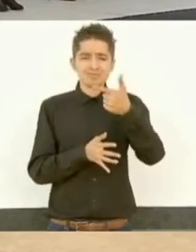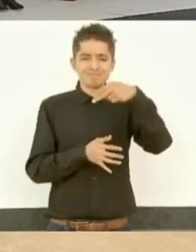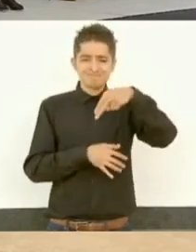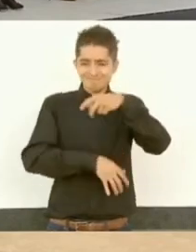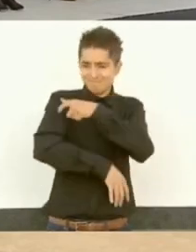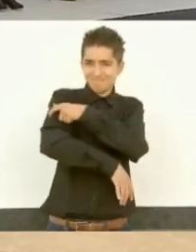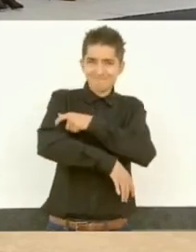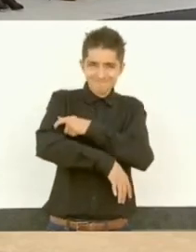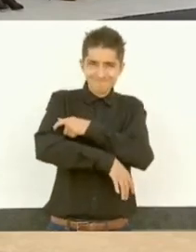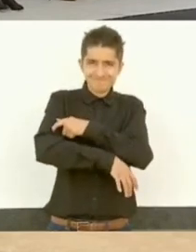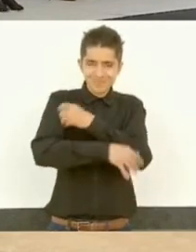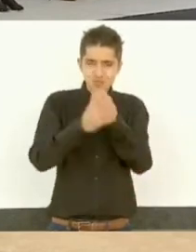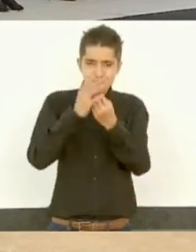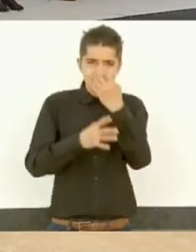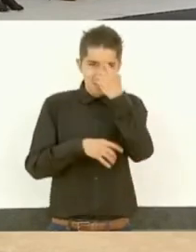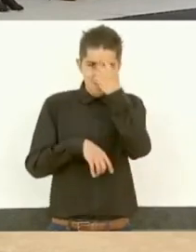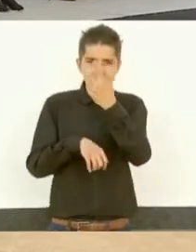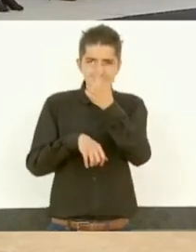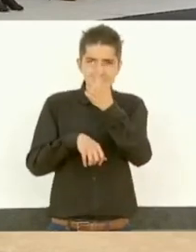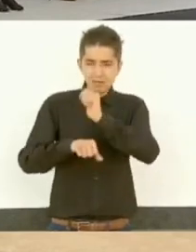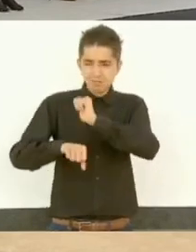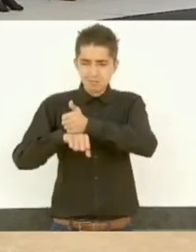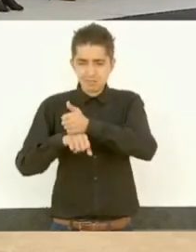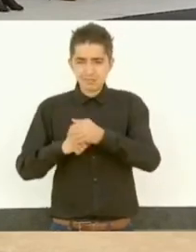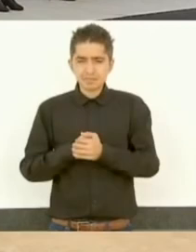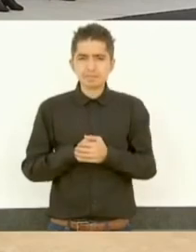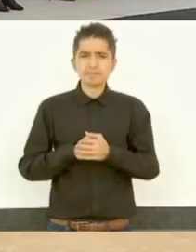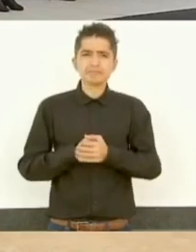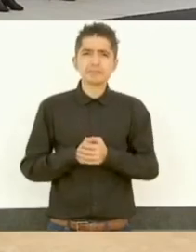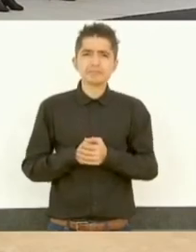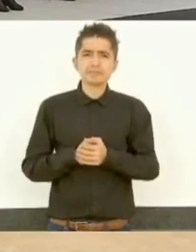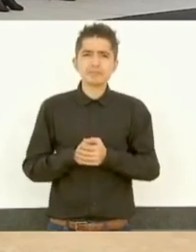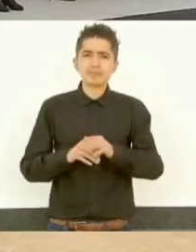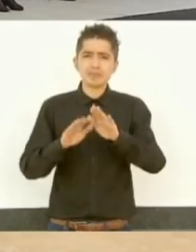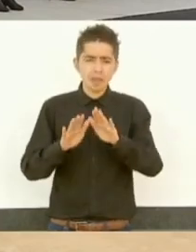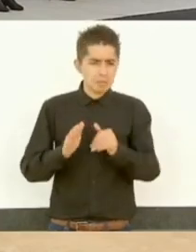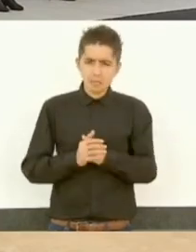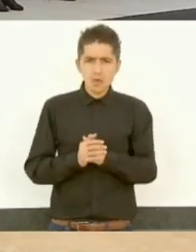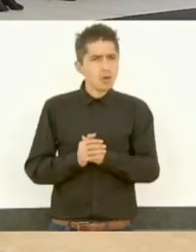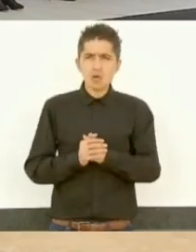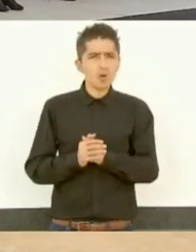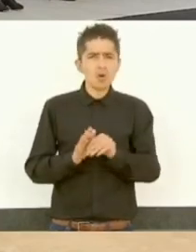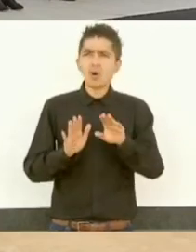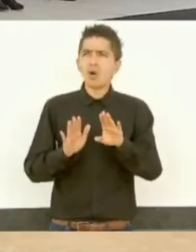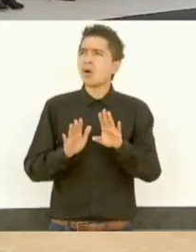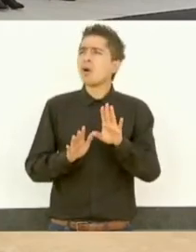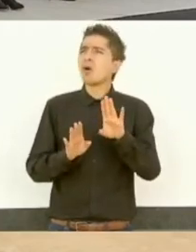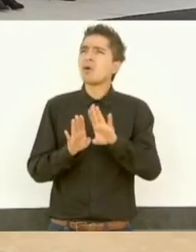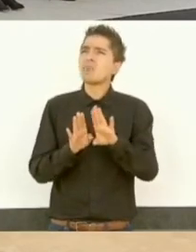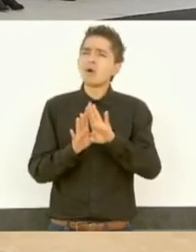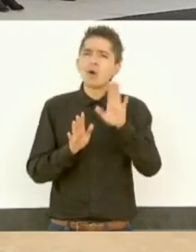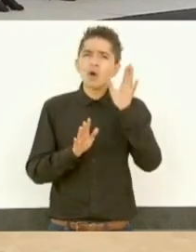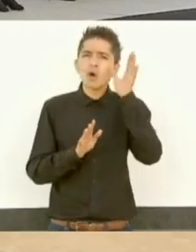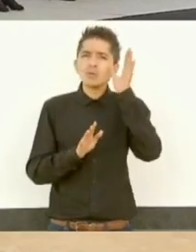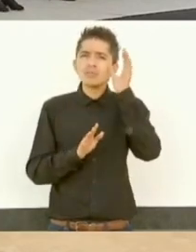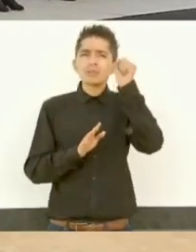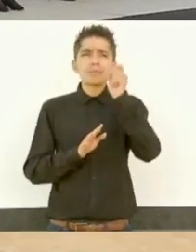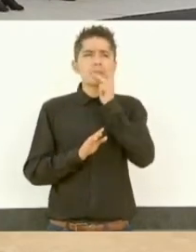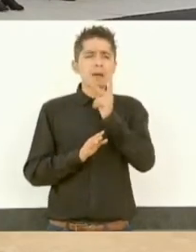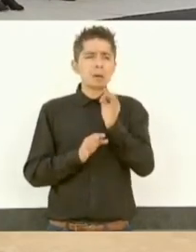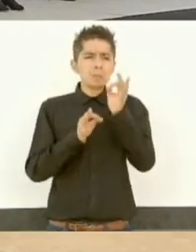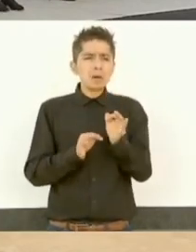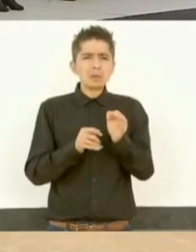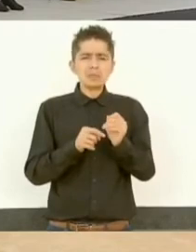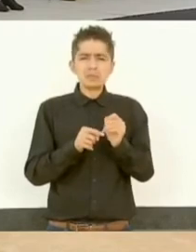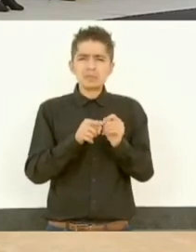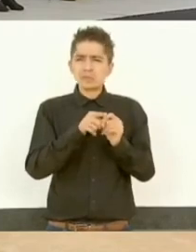y ya no es el concepto de que